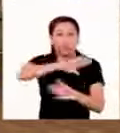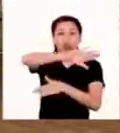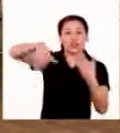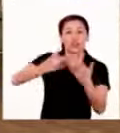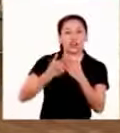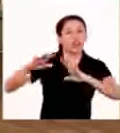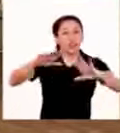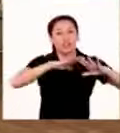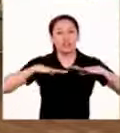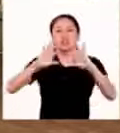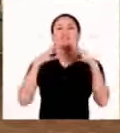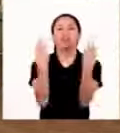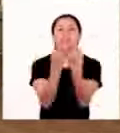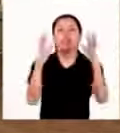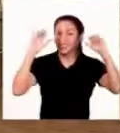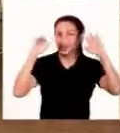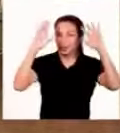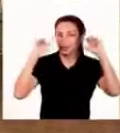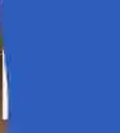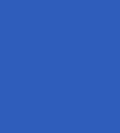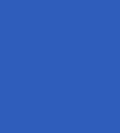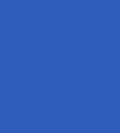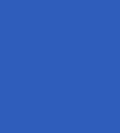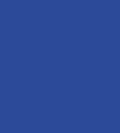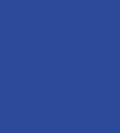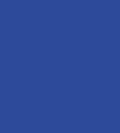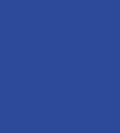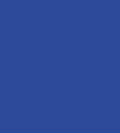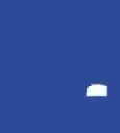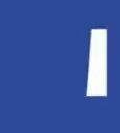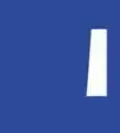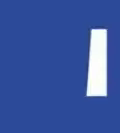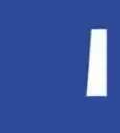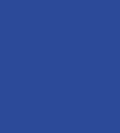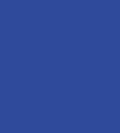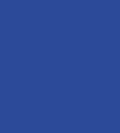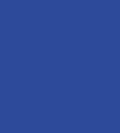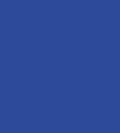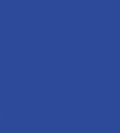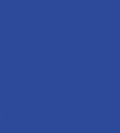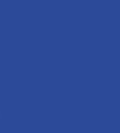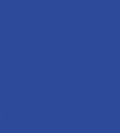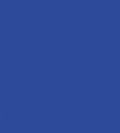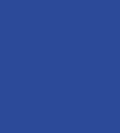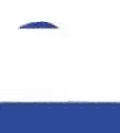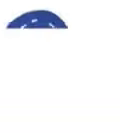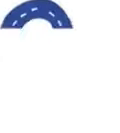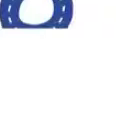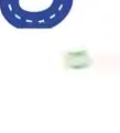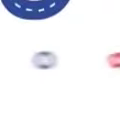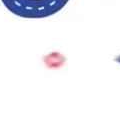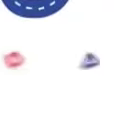todos somos familia ¡Gracias! ¡Gracias! ¡Gracias!